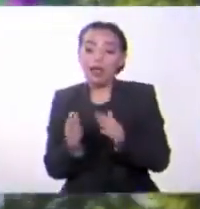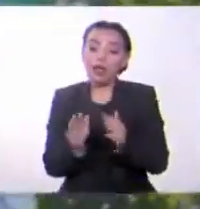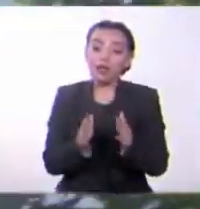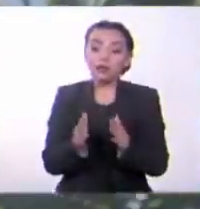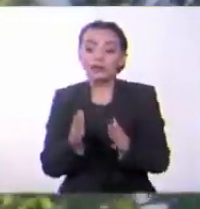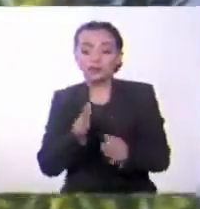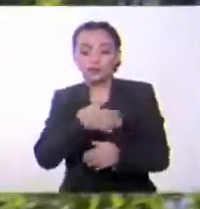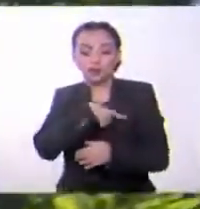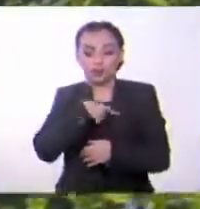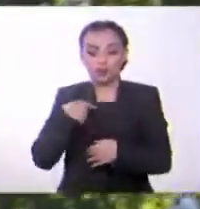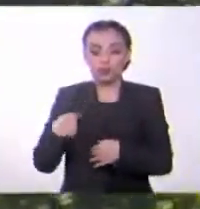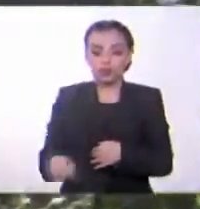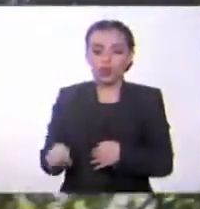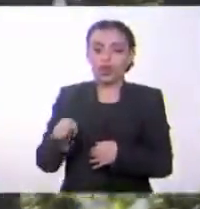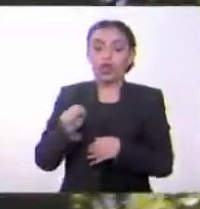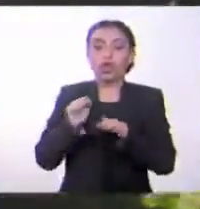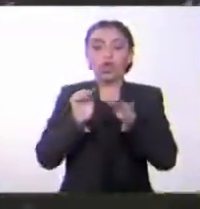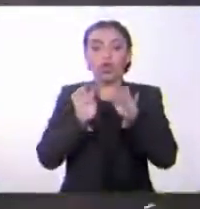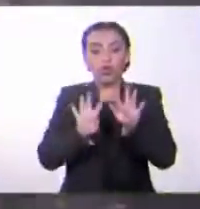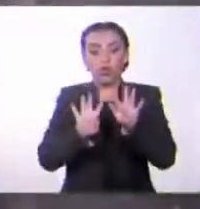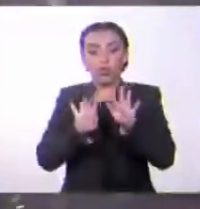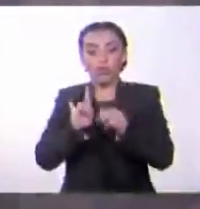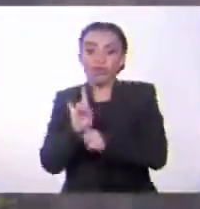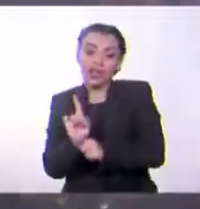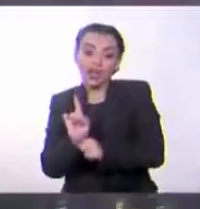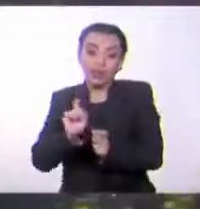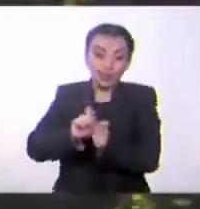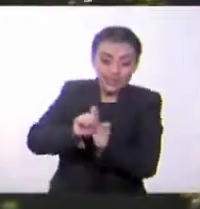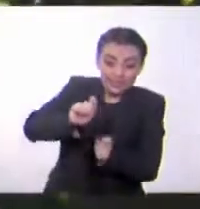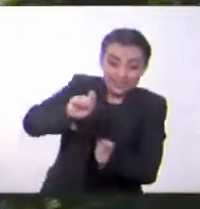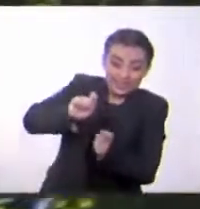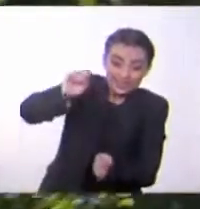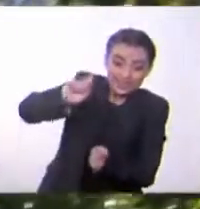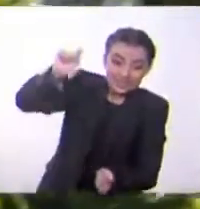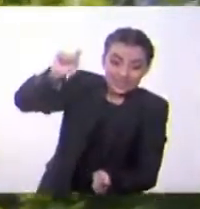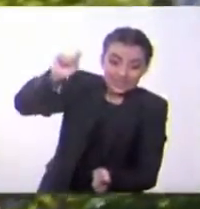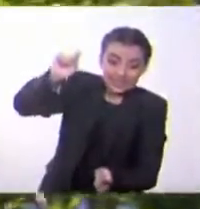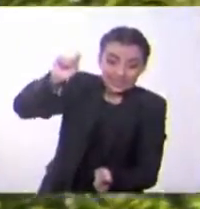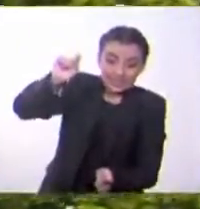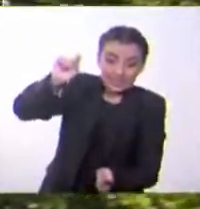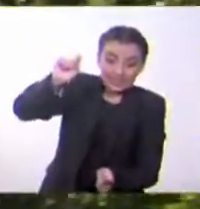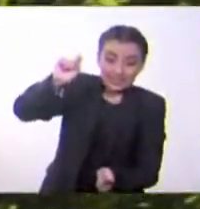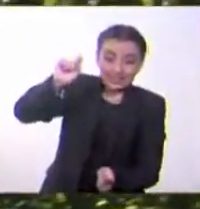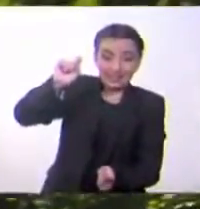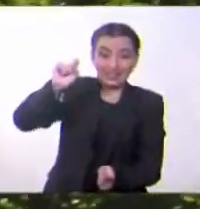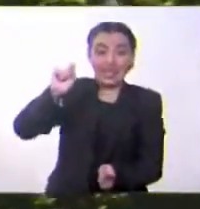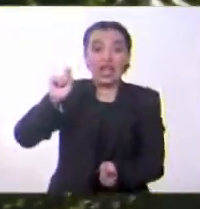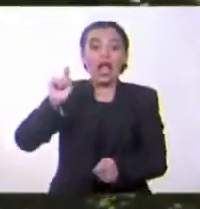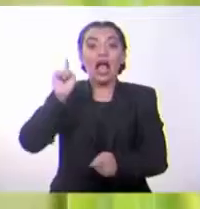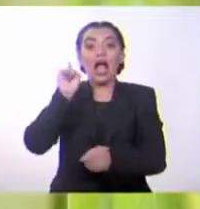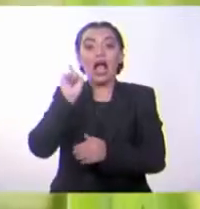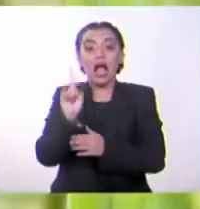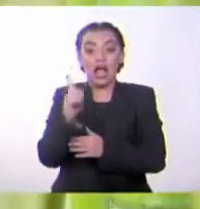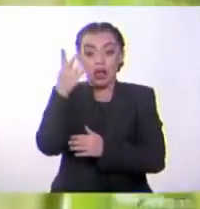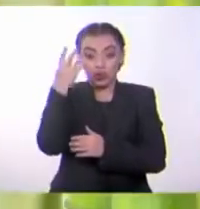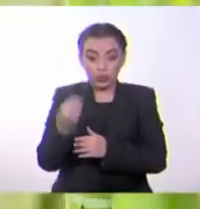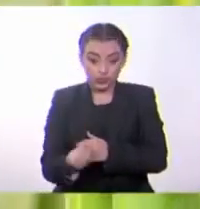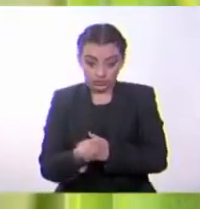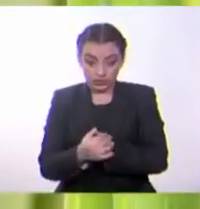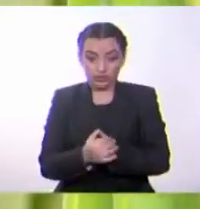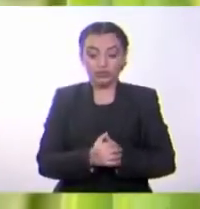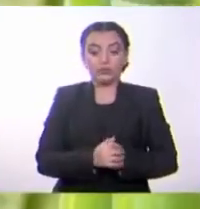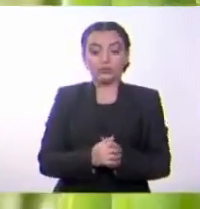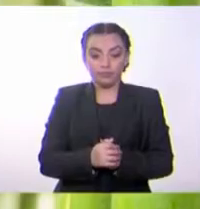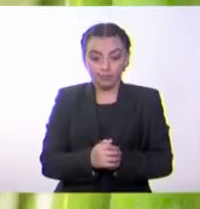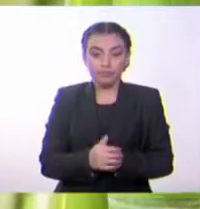centímetros al día, es decir, increíbles 3.7 milímetros por hora. Ya nos gustaría